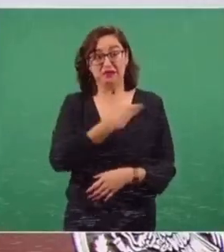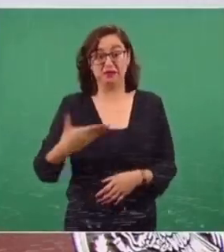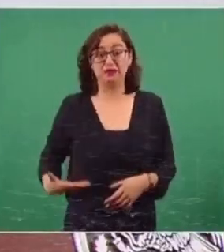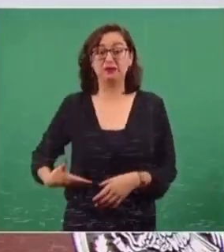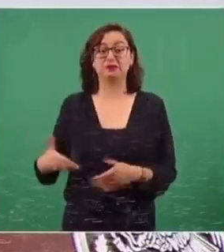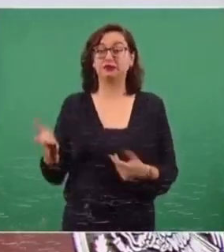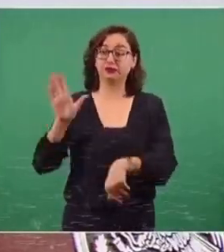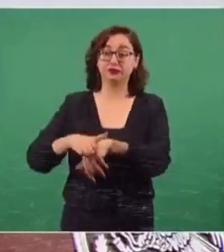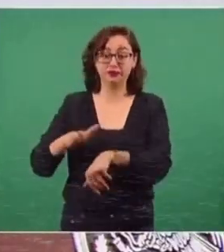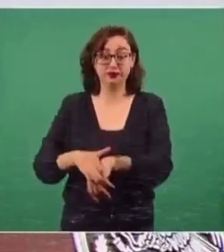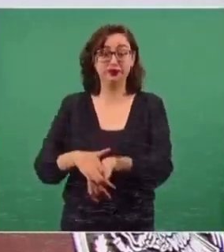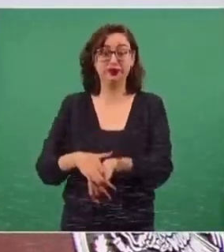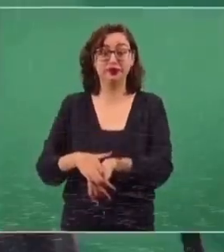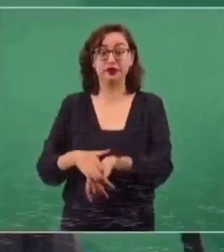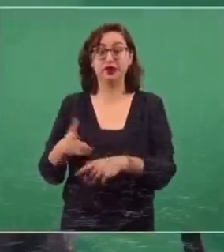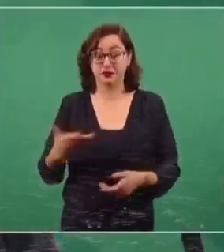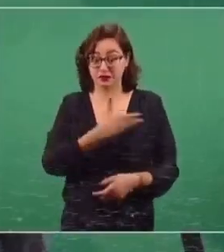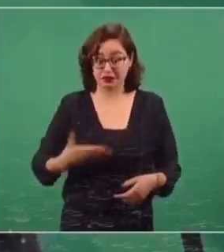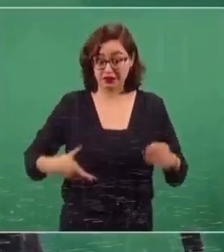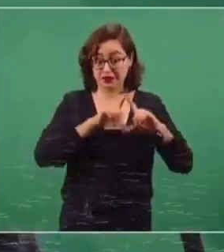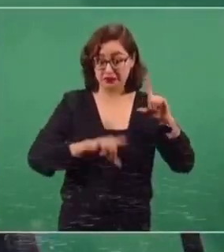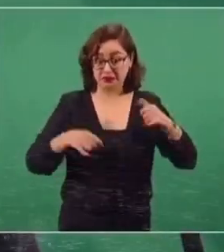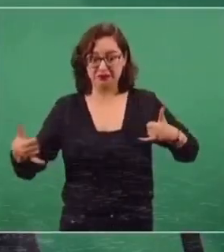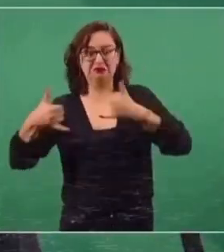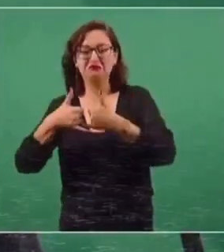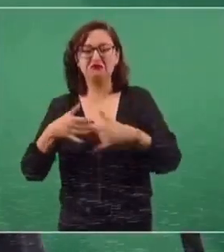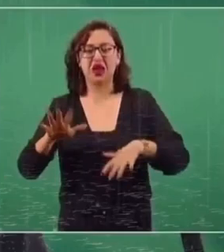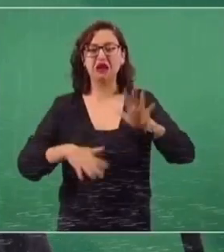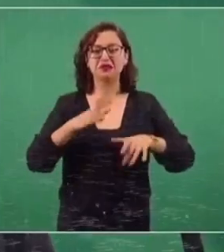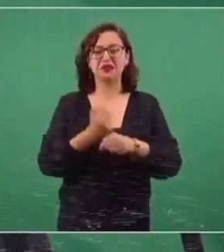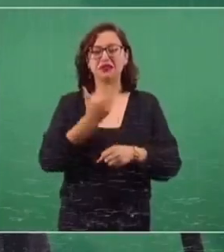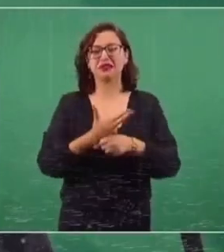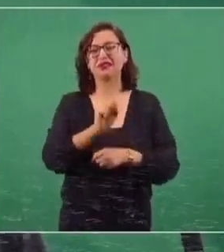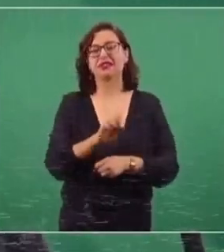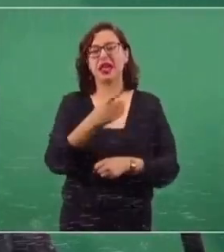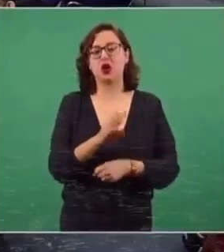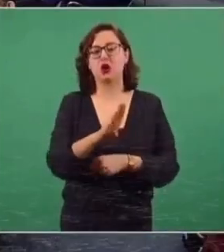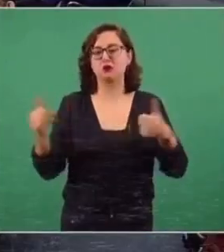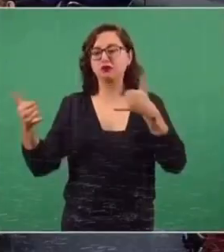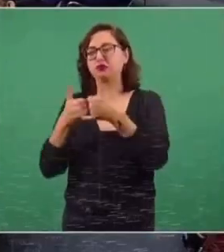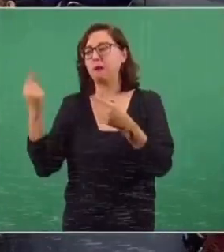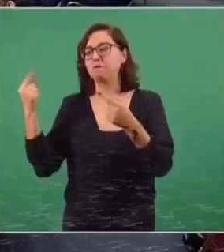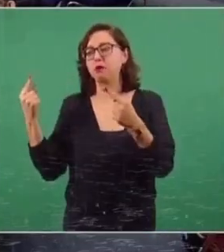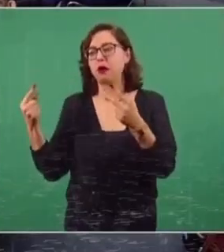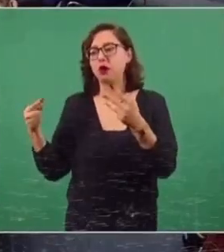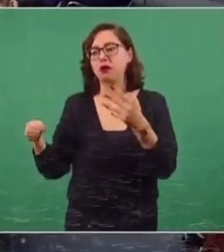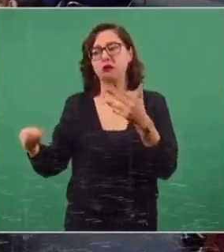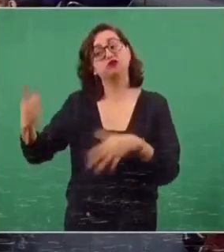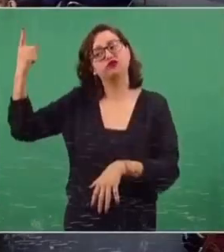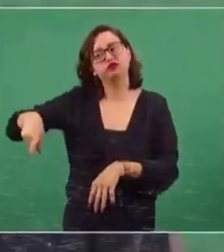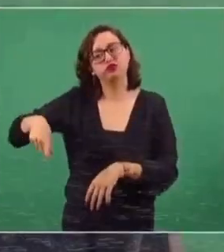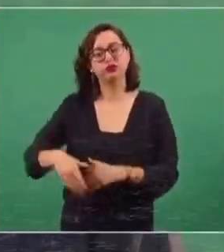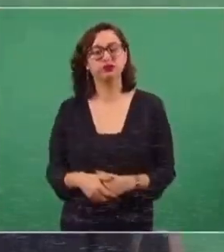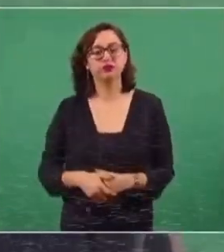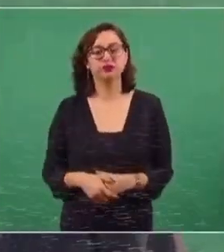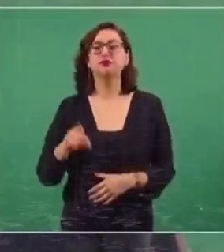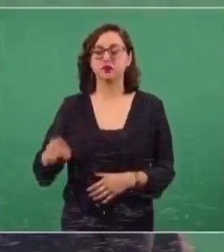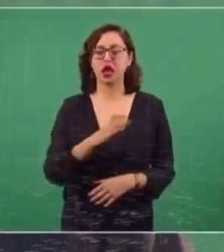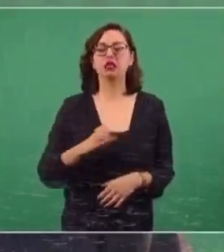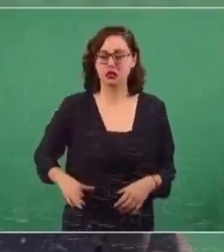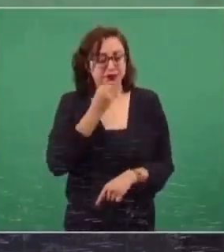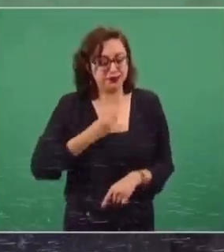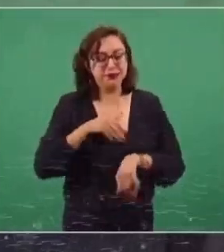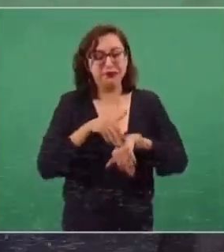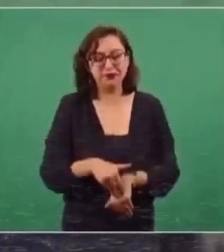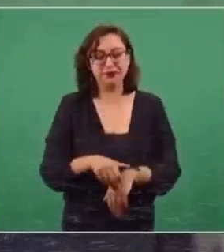a veces ni siquiera el presidente, el secretario de Gobernación, ya le daban la orden. ¿Quién puede ser candidato?